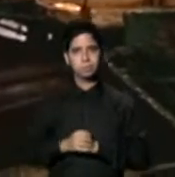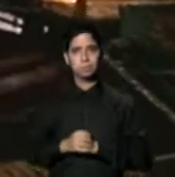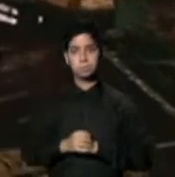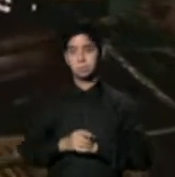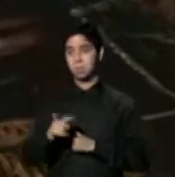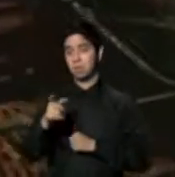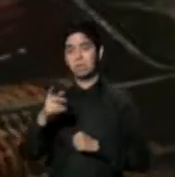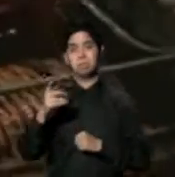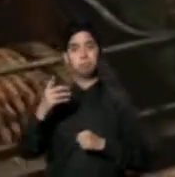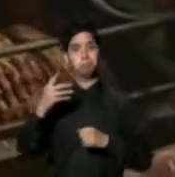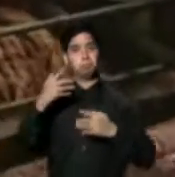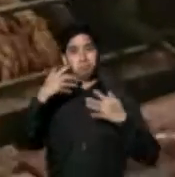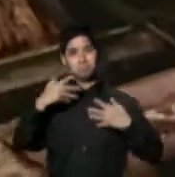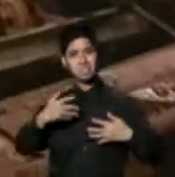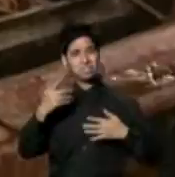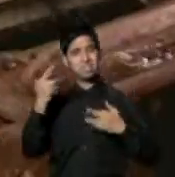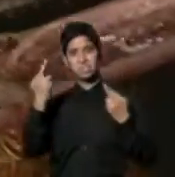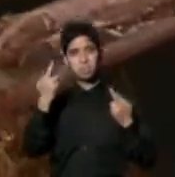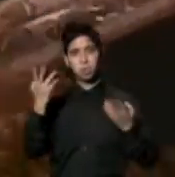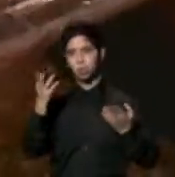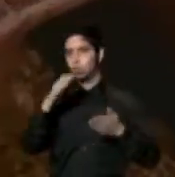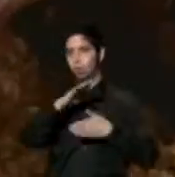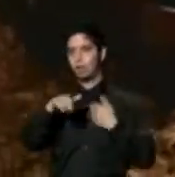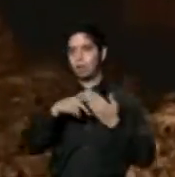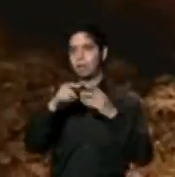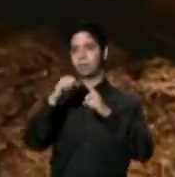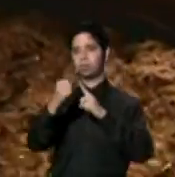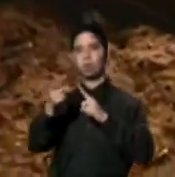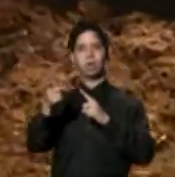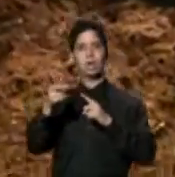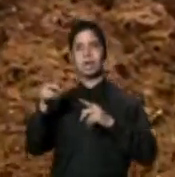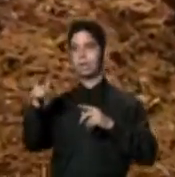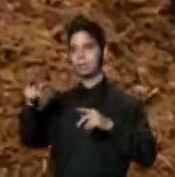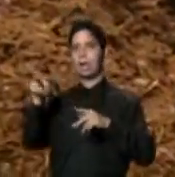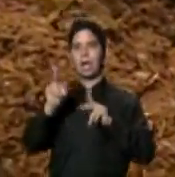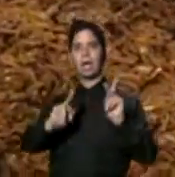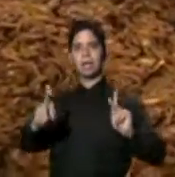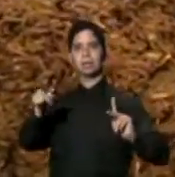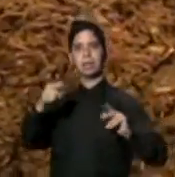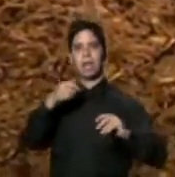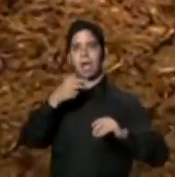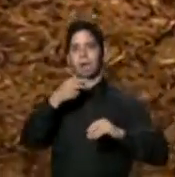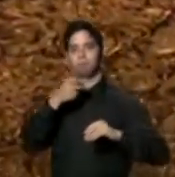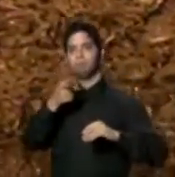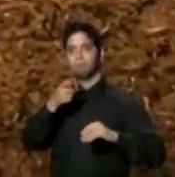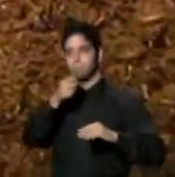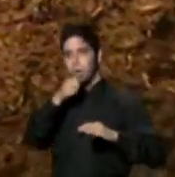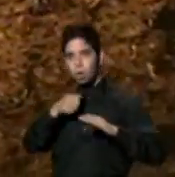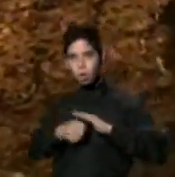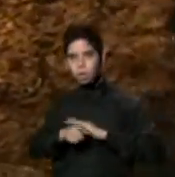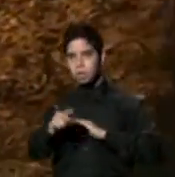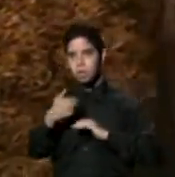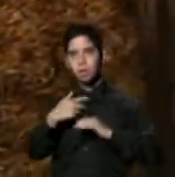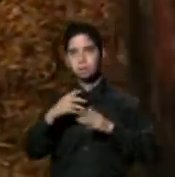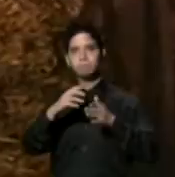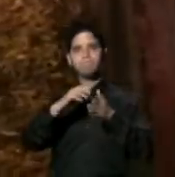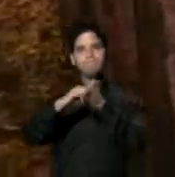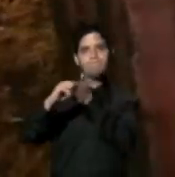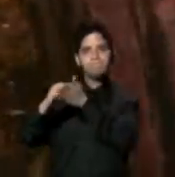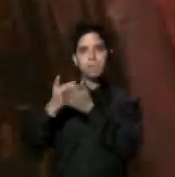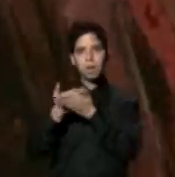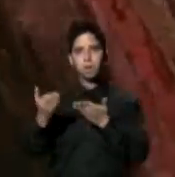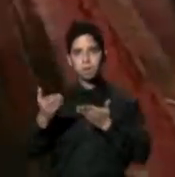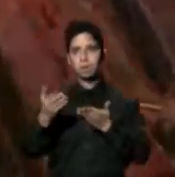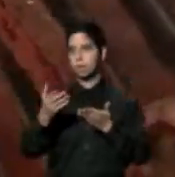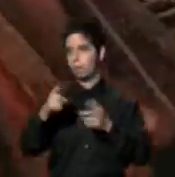es que todo esto se ha hecho escondido del pueblo. Ya llevamos varios años detrás de esta lucha. Siempre dice que tienen los documentos, tienen los permisos. Y si podemos